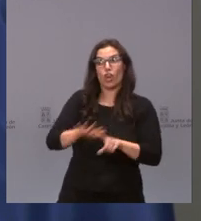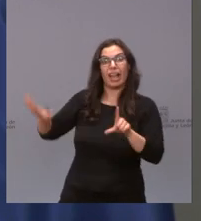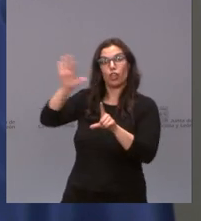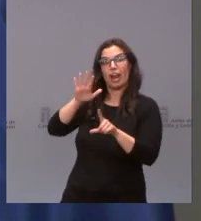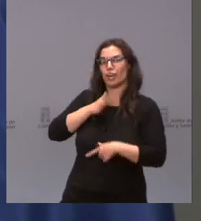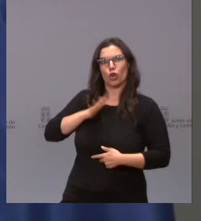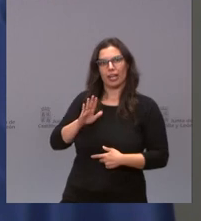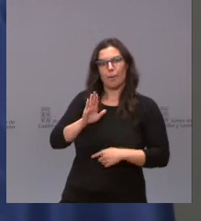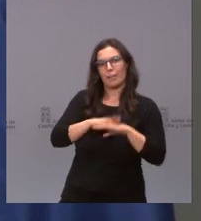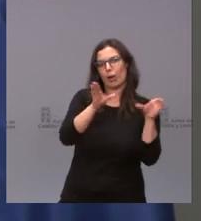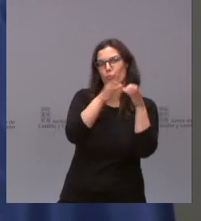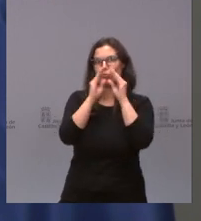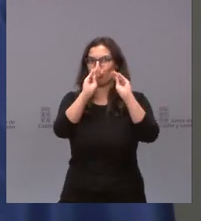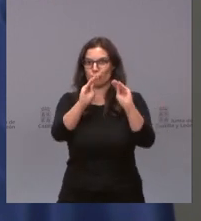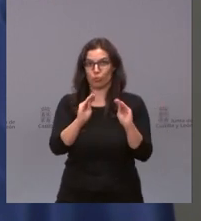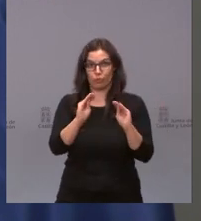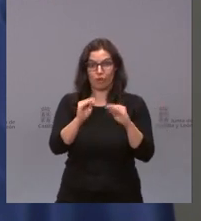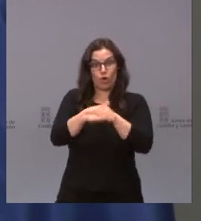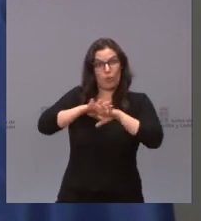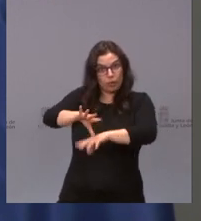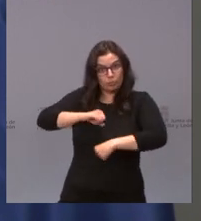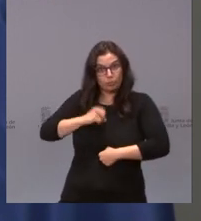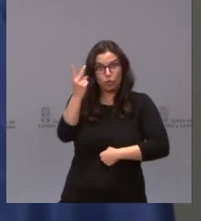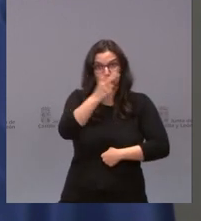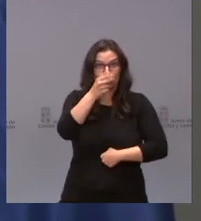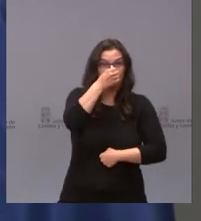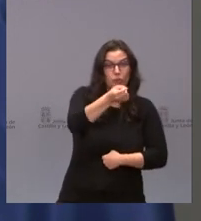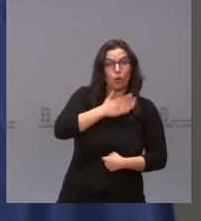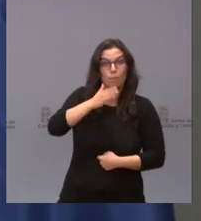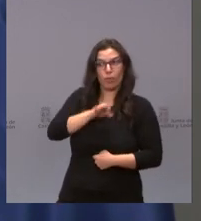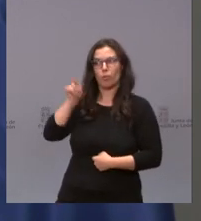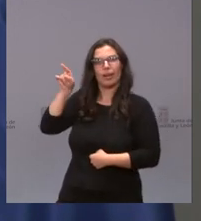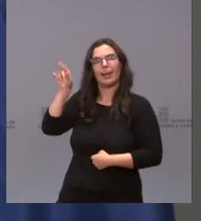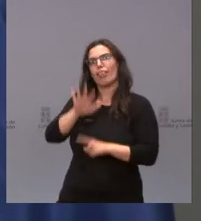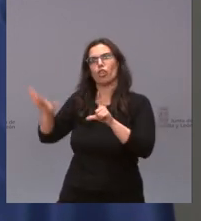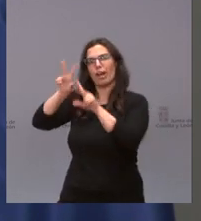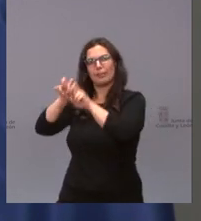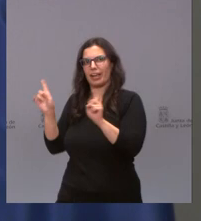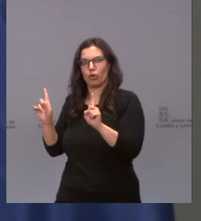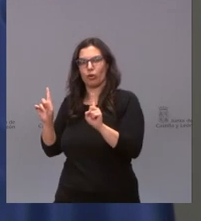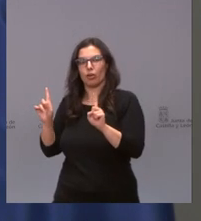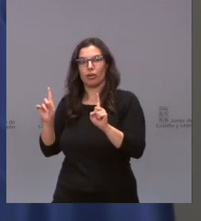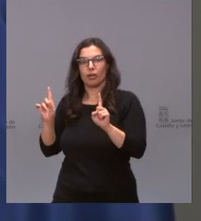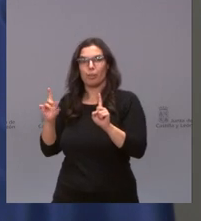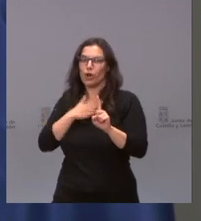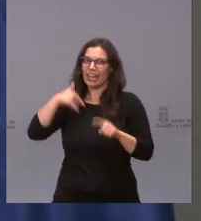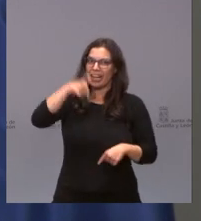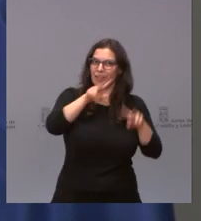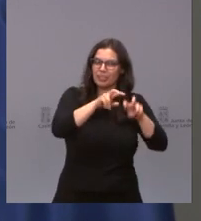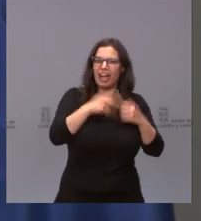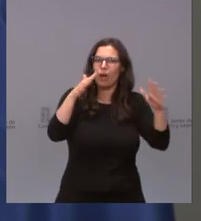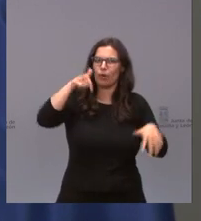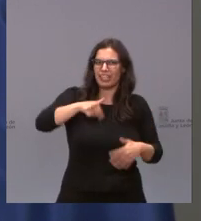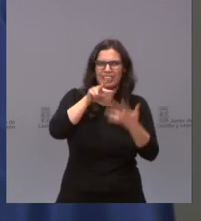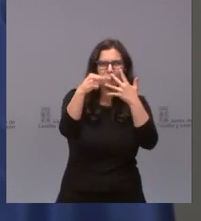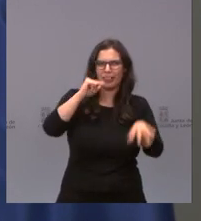se niegan a ser investigados donde ellos gobiernan, solicitan una comisión de investigación allá donde más transparente se ha sido. Pero es que da igual,